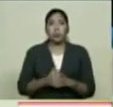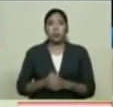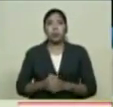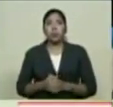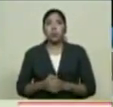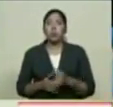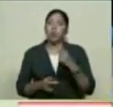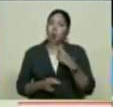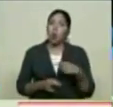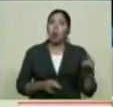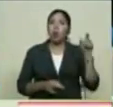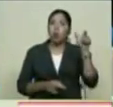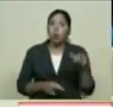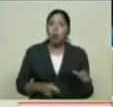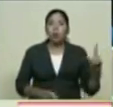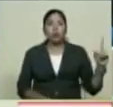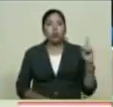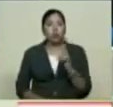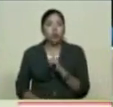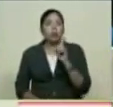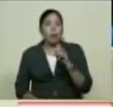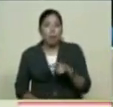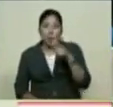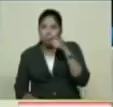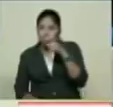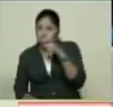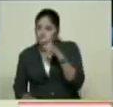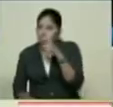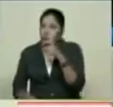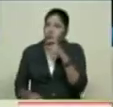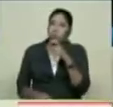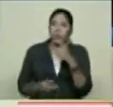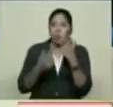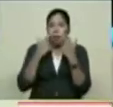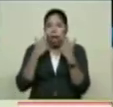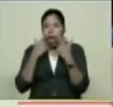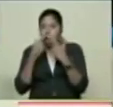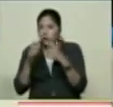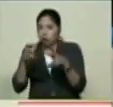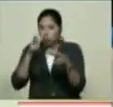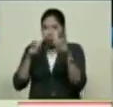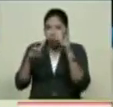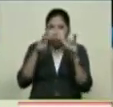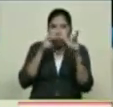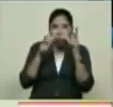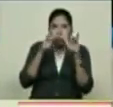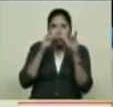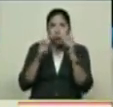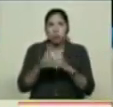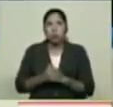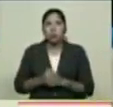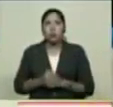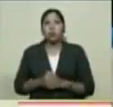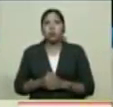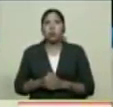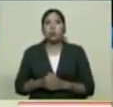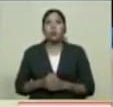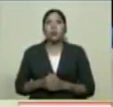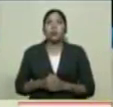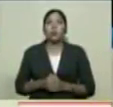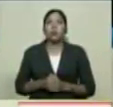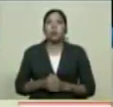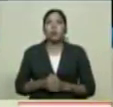Forma parte Del seleccionado nacional Observando pues La cantera de muchachos Que a nivel nacional Se concentran allí